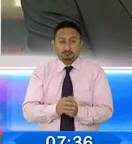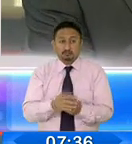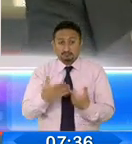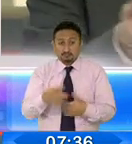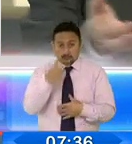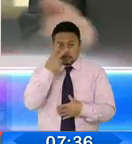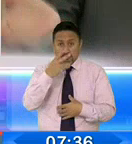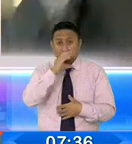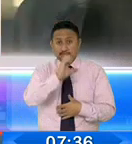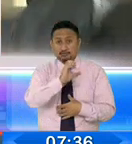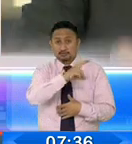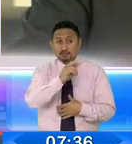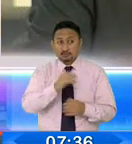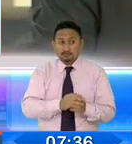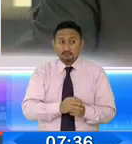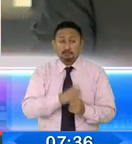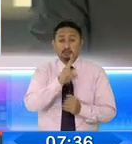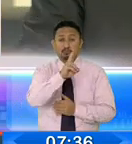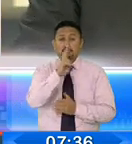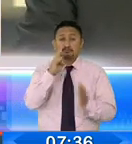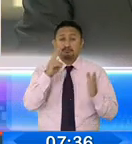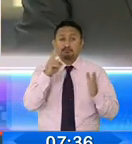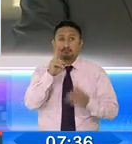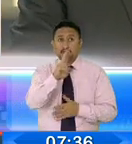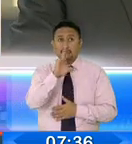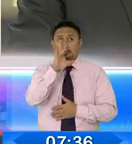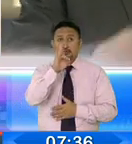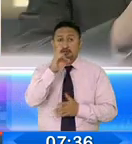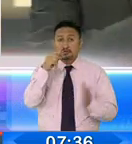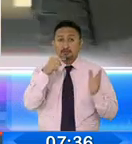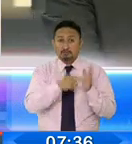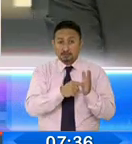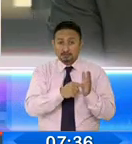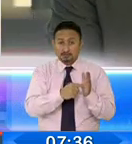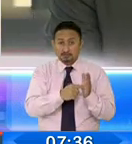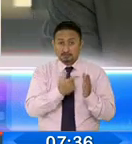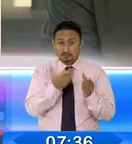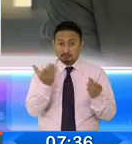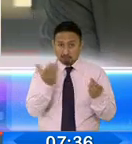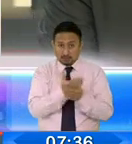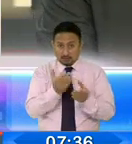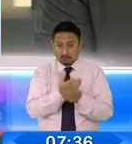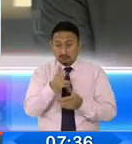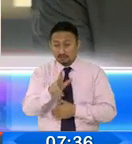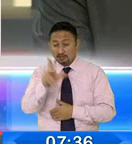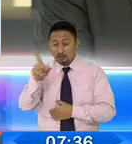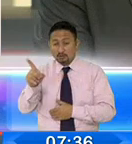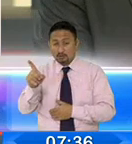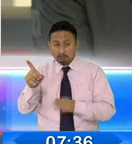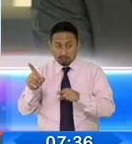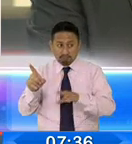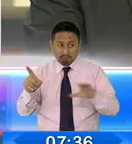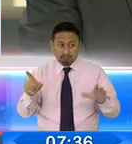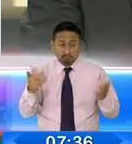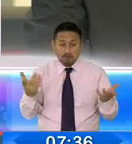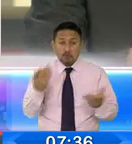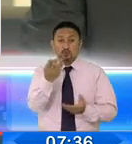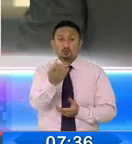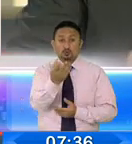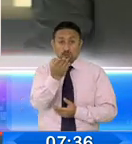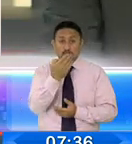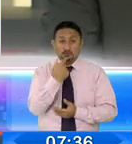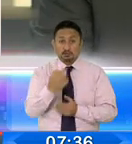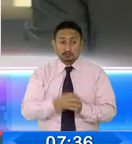el CNE de las 27.767 solo dio paso a 31. Bueno, usted dice que